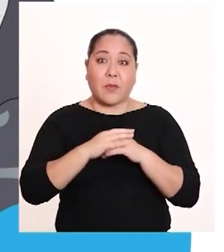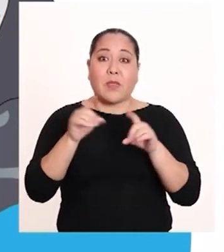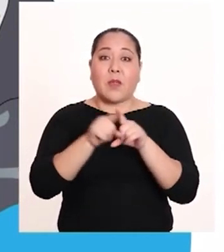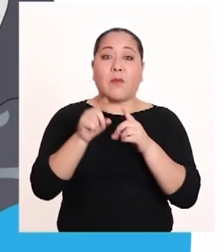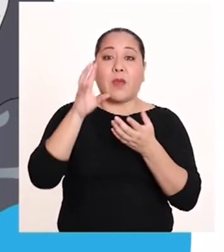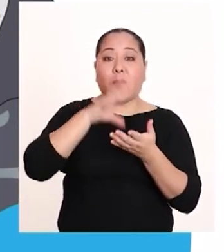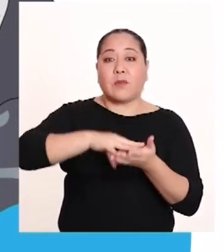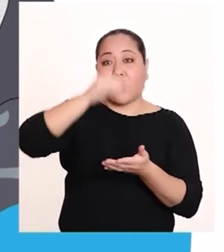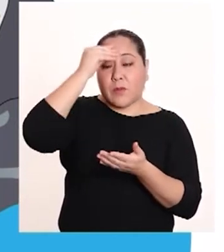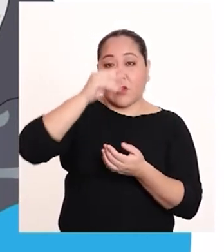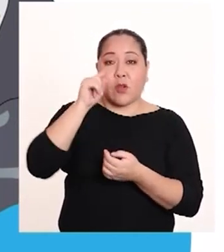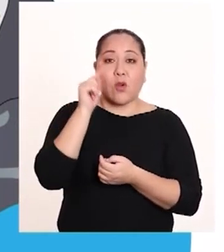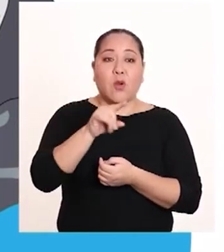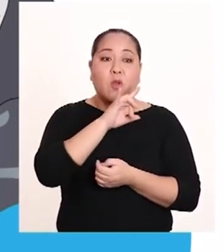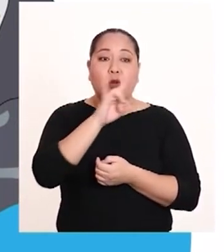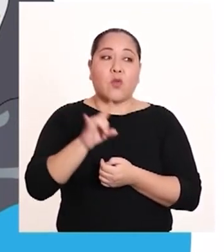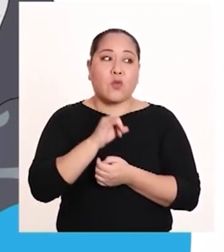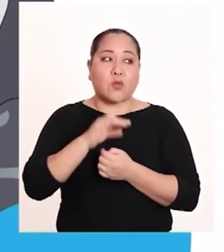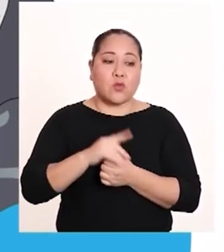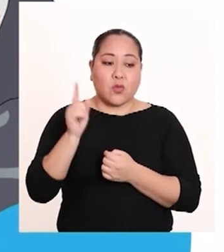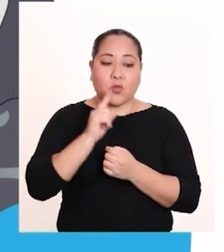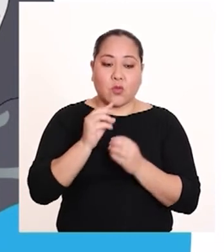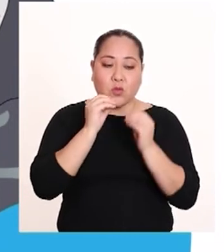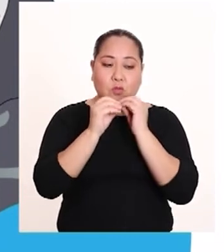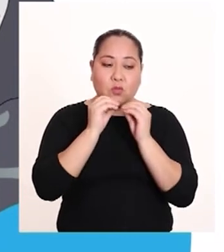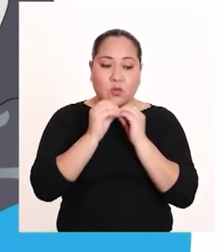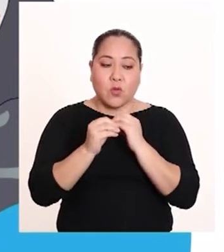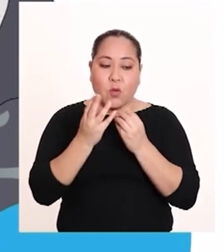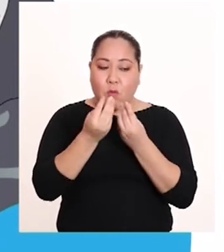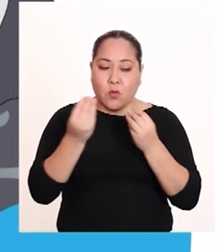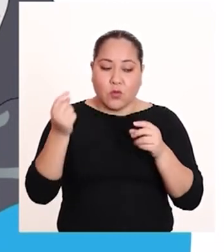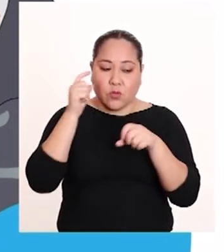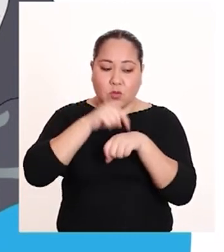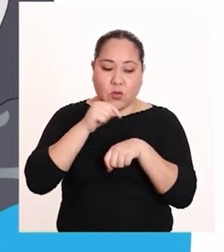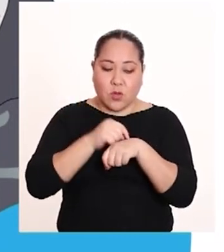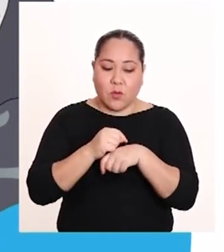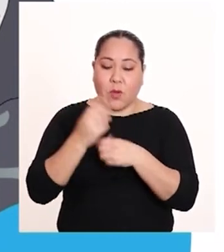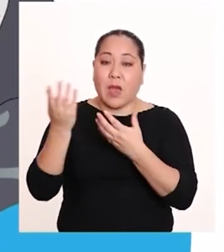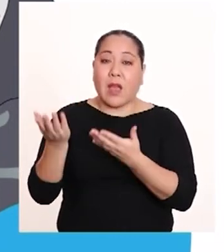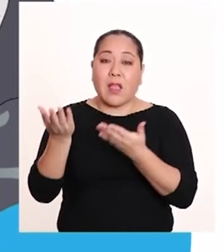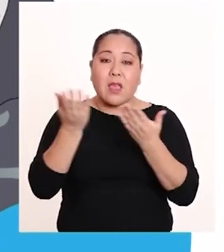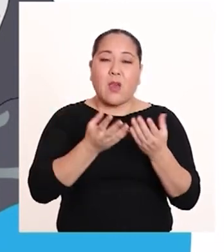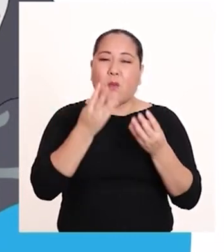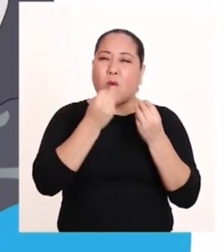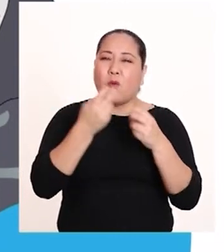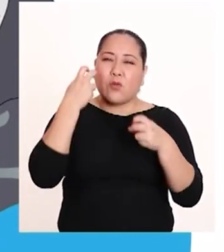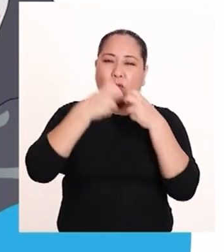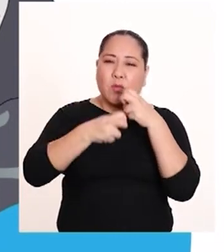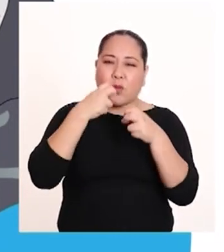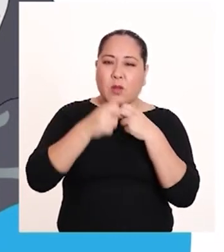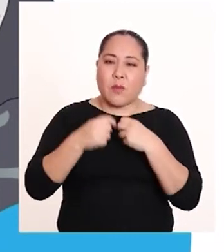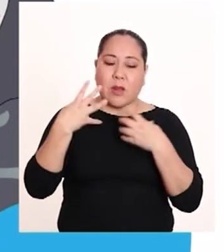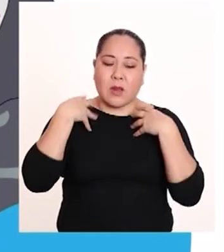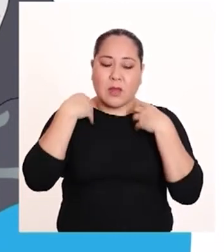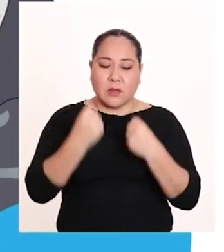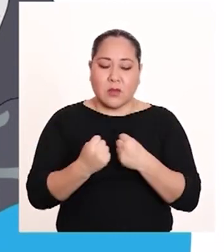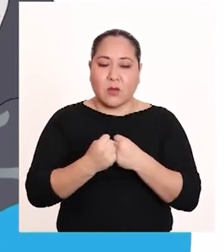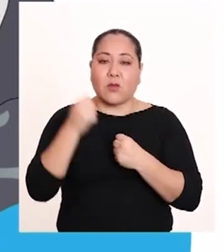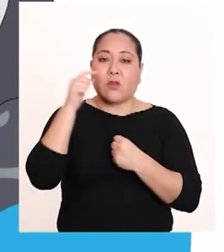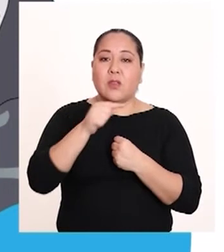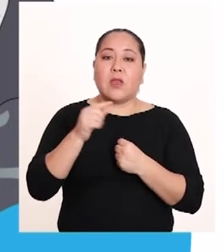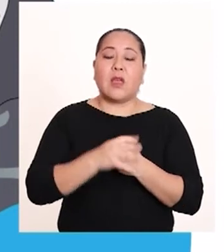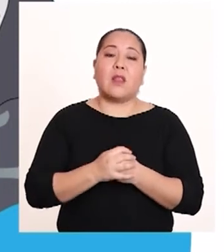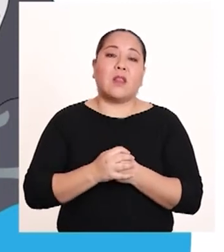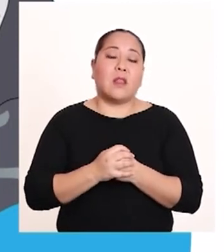hemos aprendido que su uso no regulado por mucho tiempo ha traído serios problemas para la salud